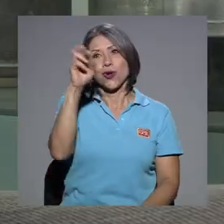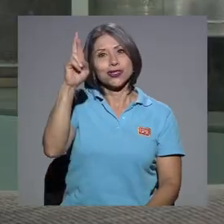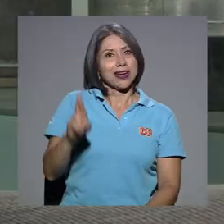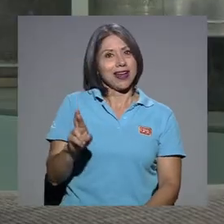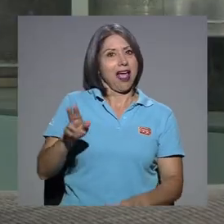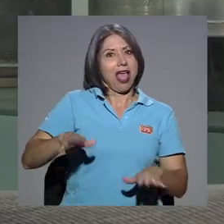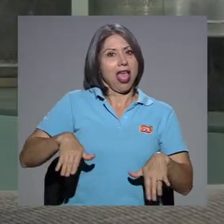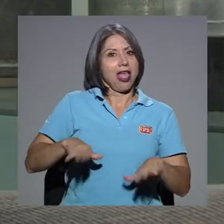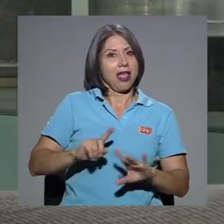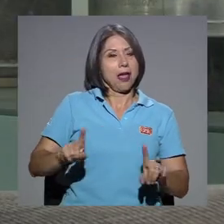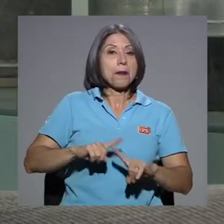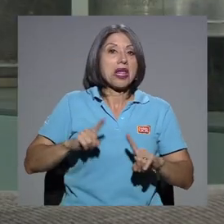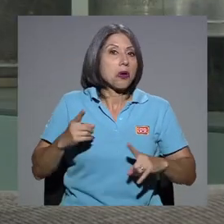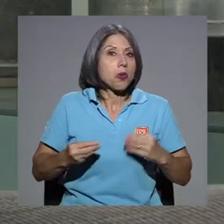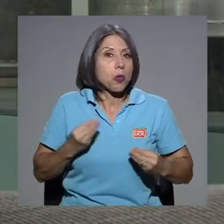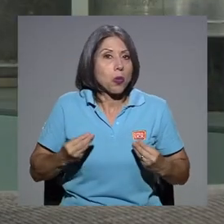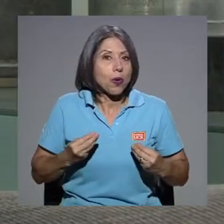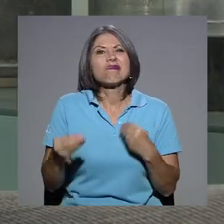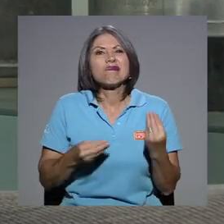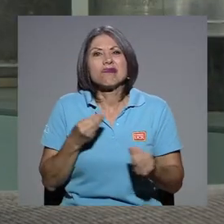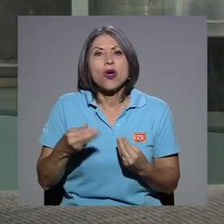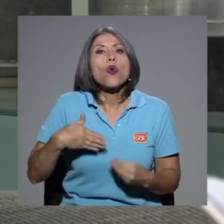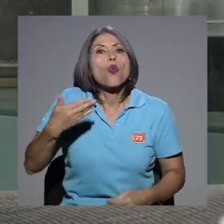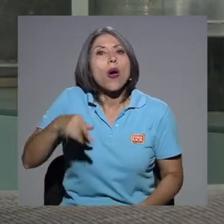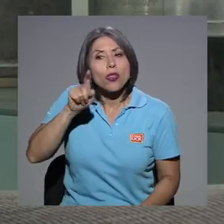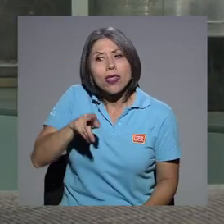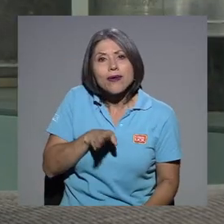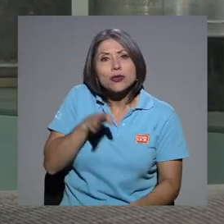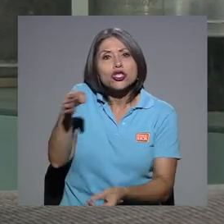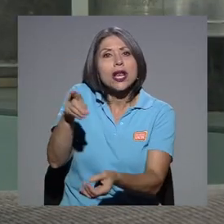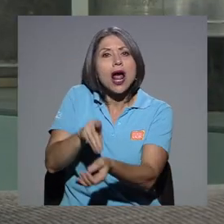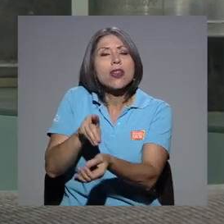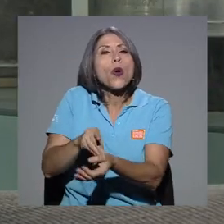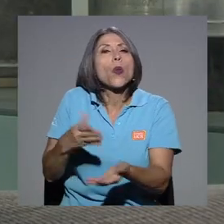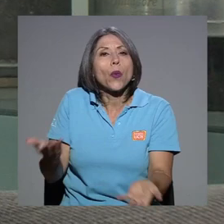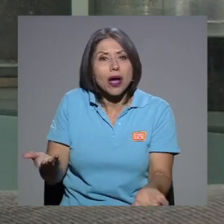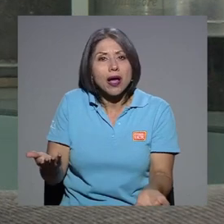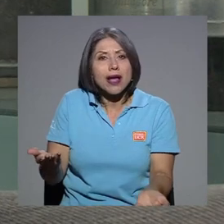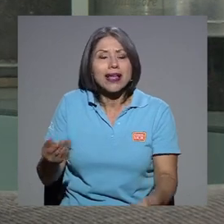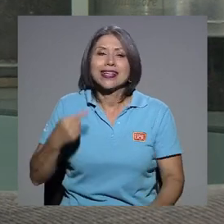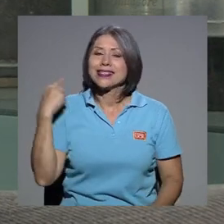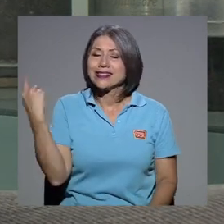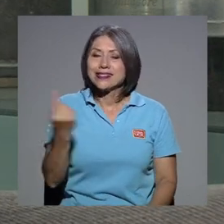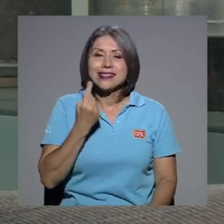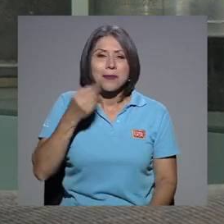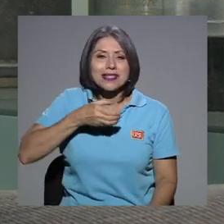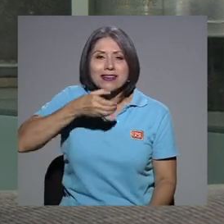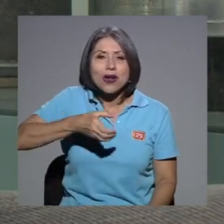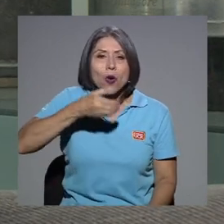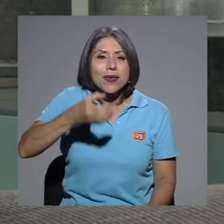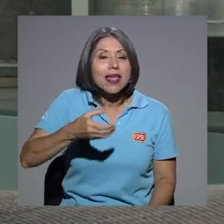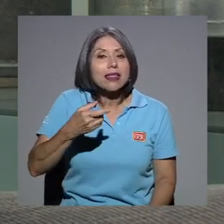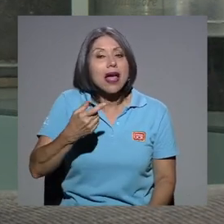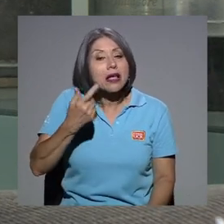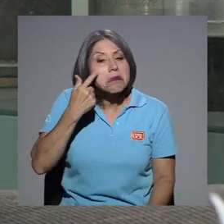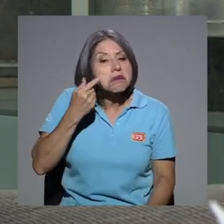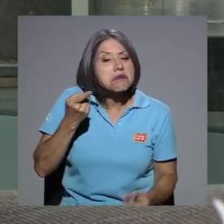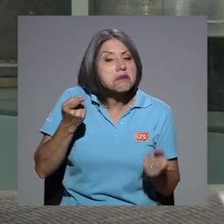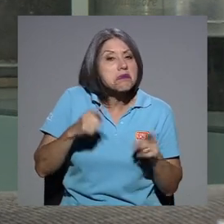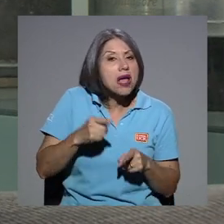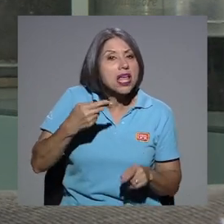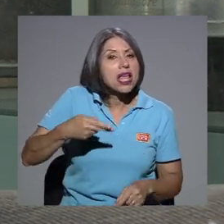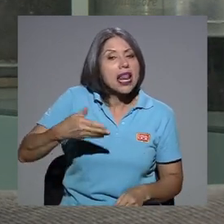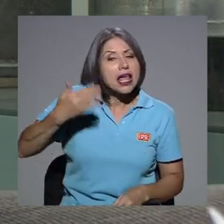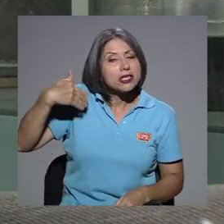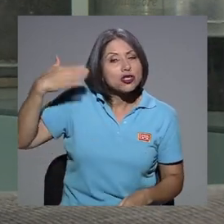pero... ¿Qué hace? O sea, ¿cuándo debemos ir? Que es una gran pregunta, ¿verdad? Siempre lo que se recomienda es la historia, ¿verdad? Se está hablando mucho de la historia, de que si